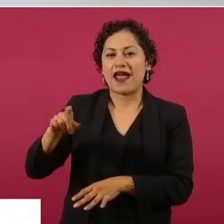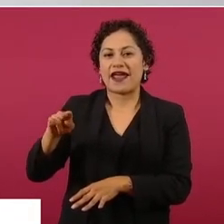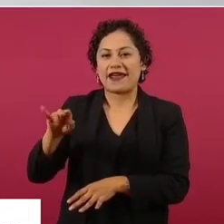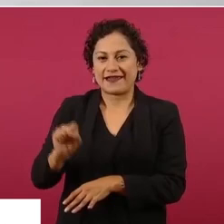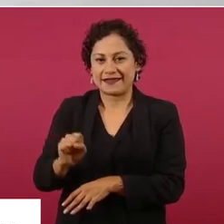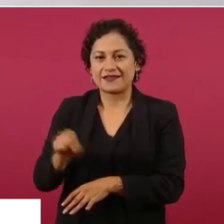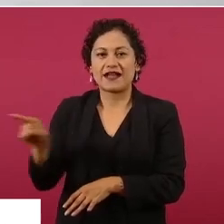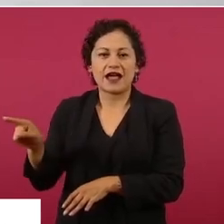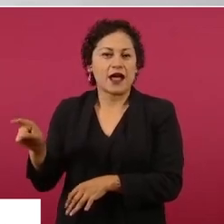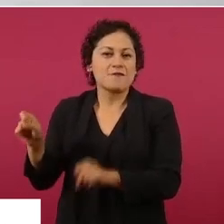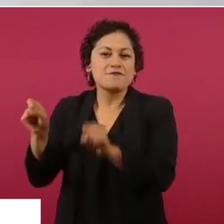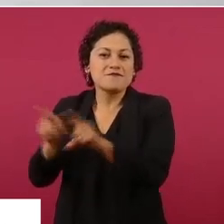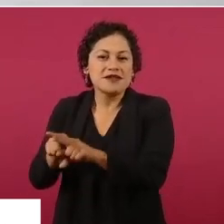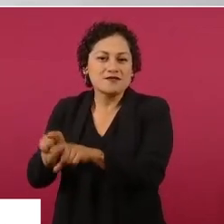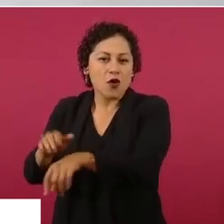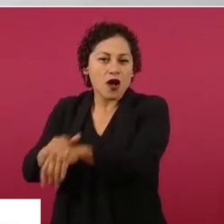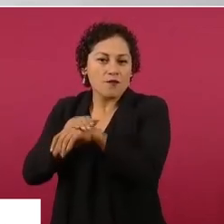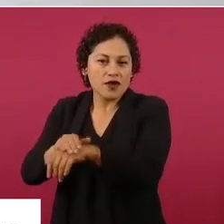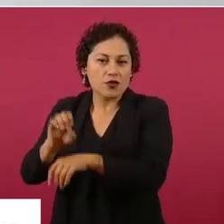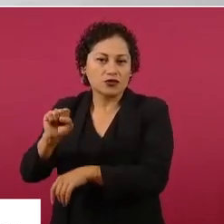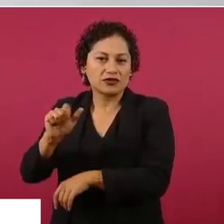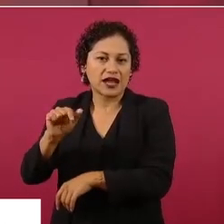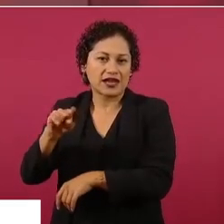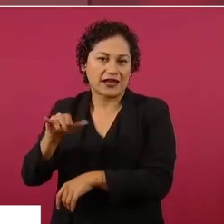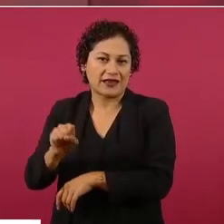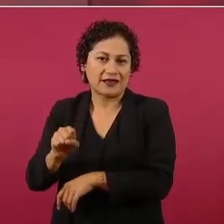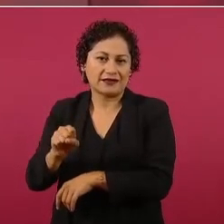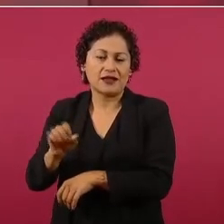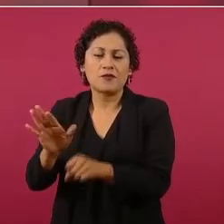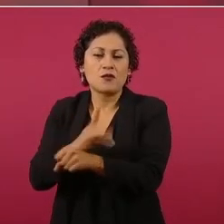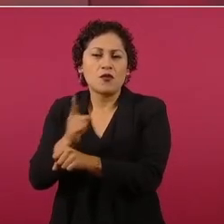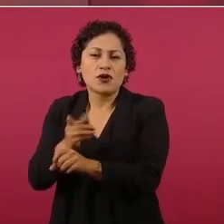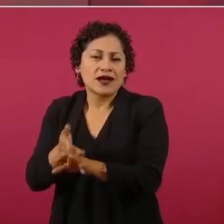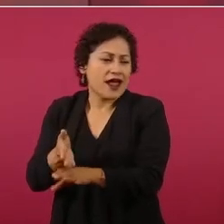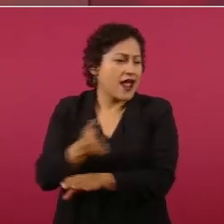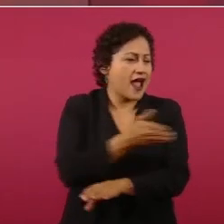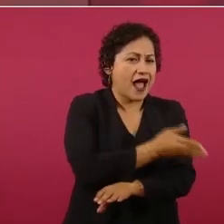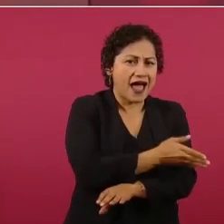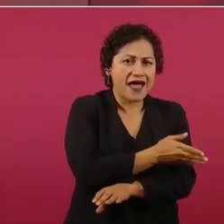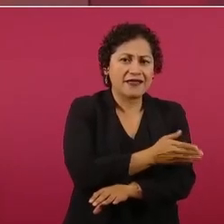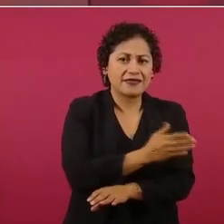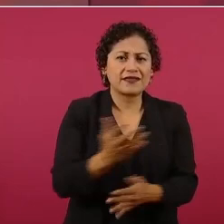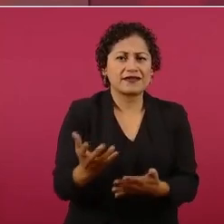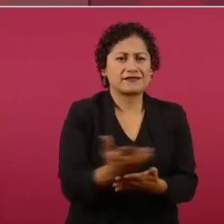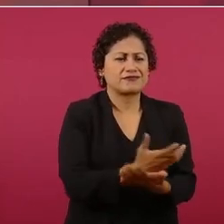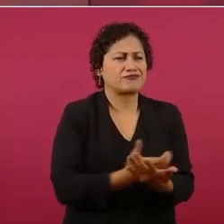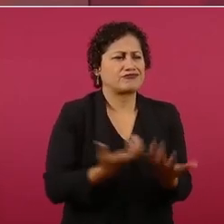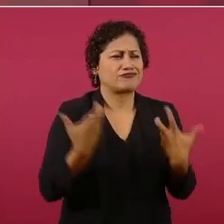se quedaron con concesiones de la industria eléctrica nacional,